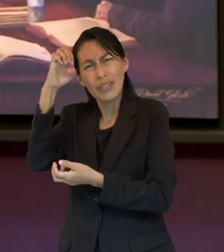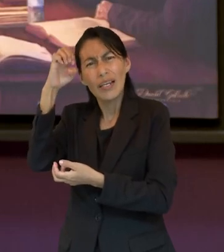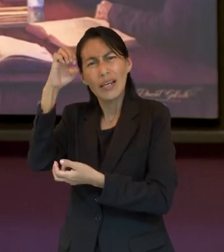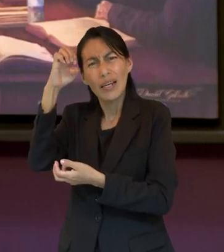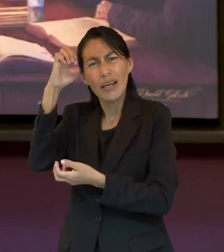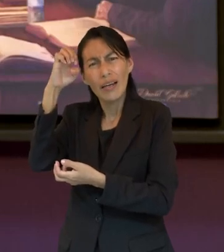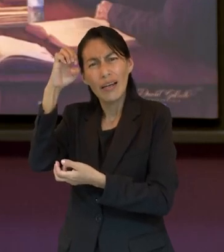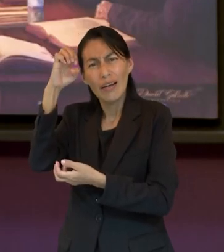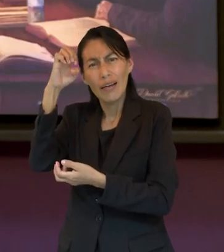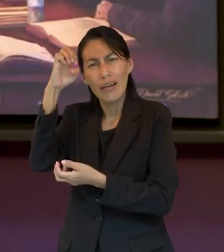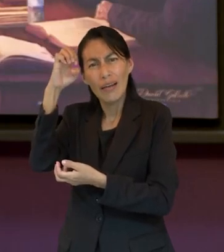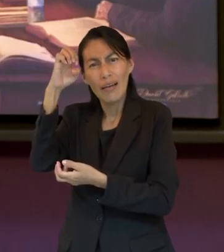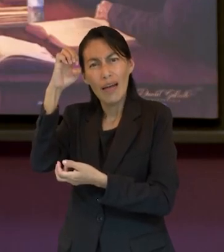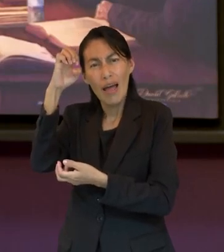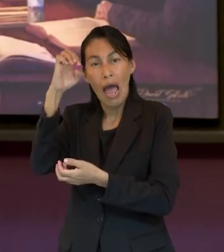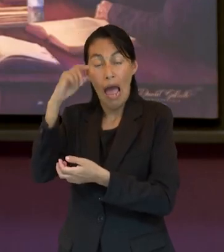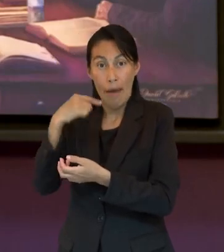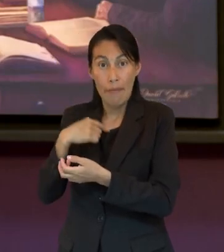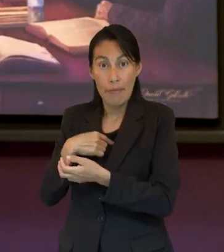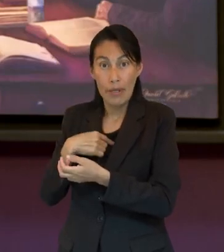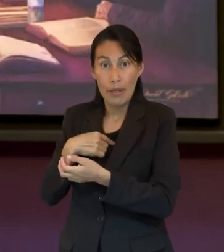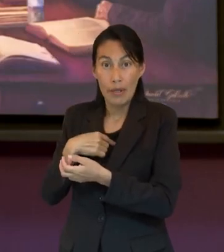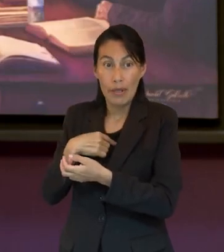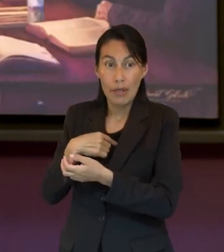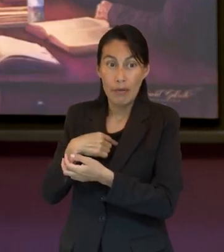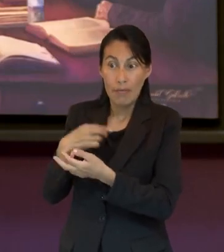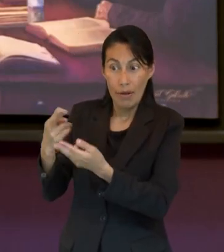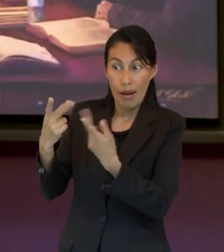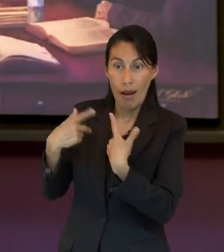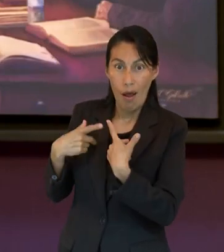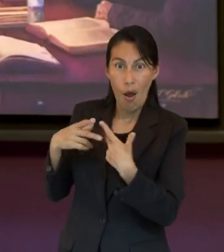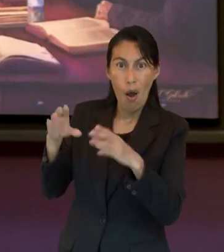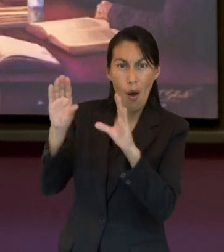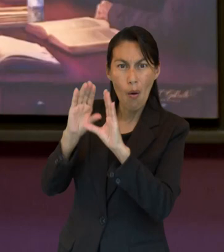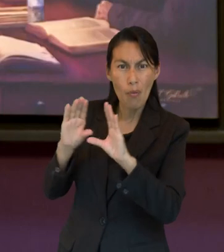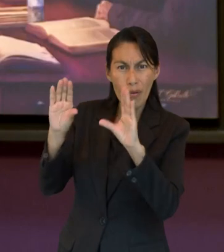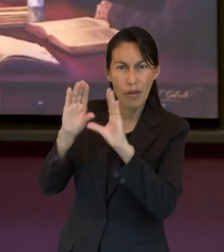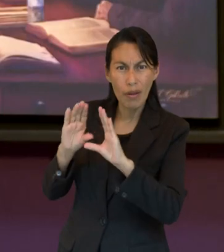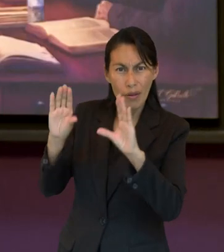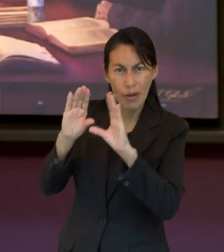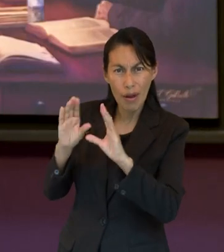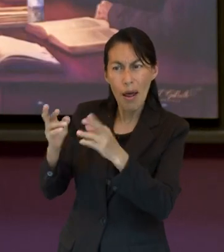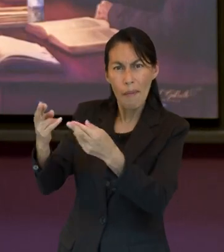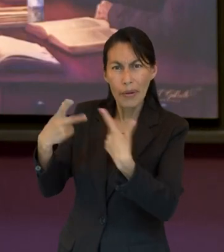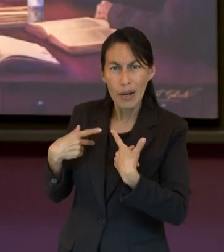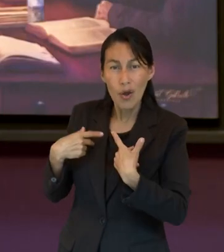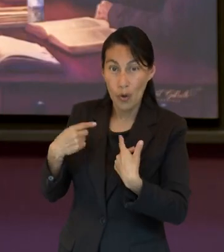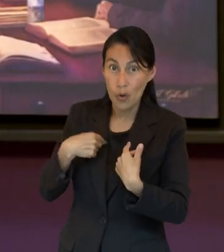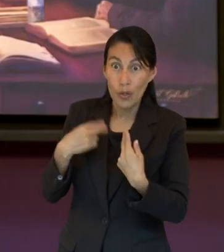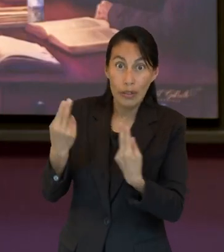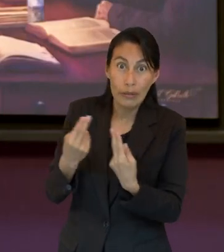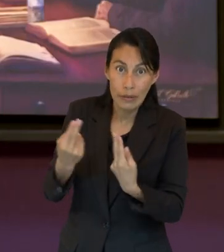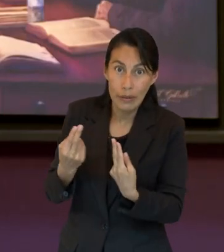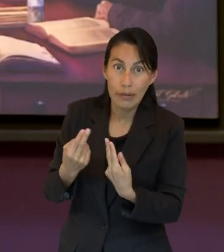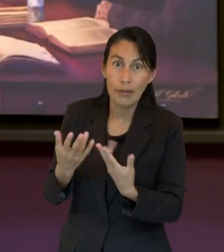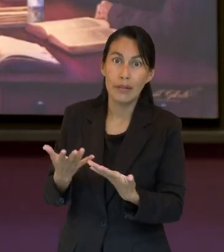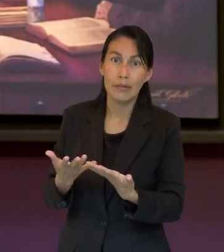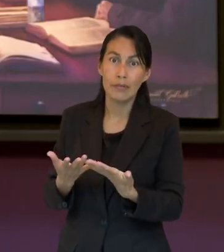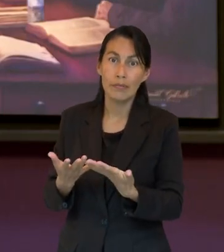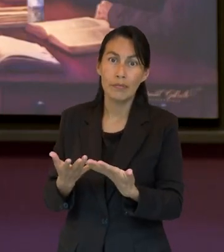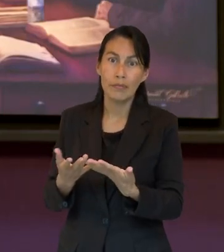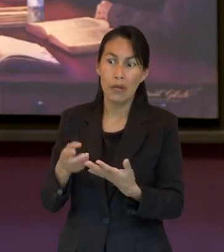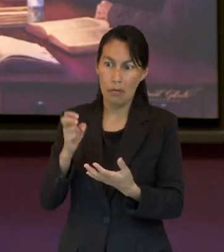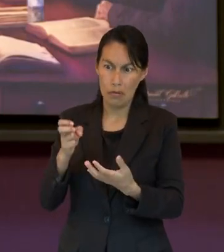tuve de que pues a mí me regalaron algo que para mí era muy útil como es una computadora ¿a quién no le sirve una computadora?